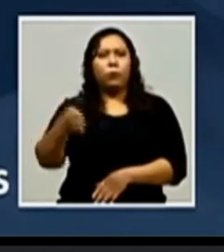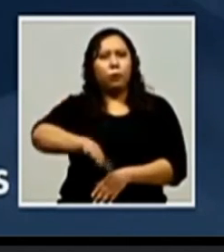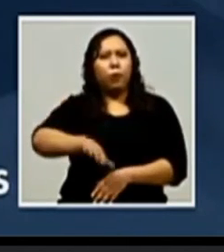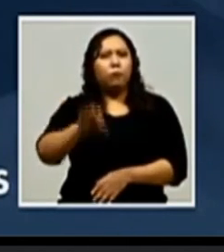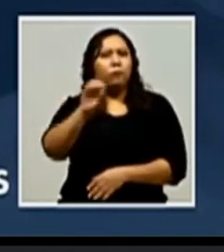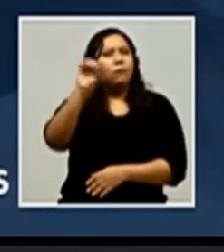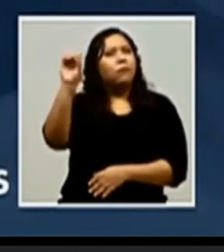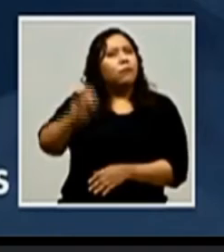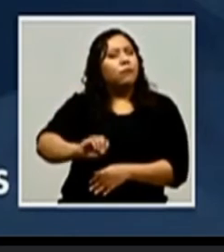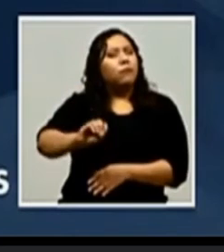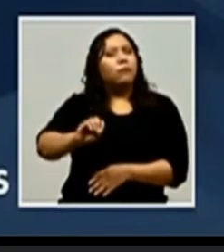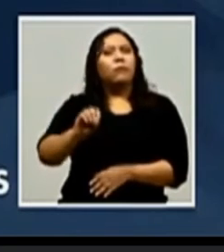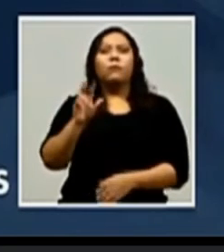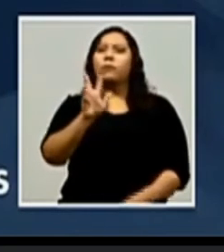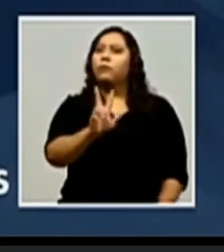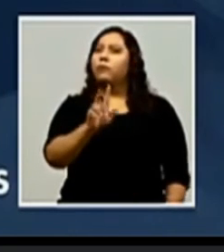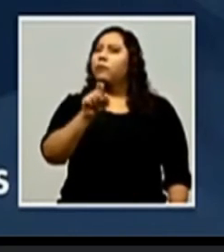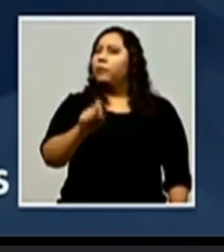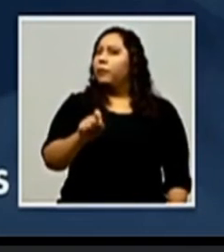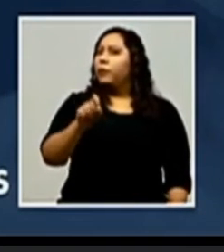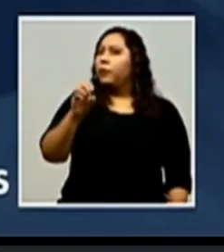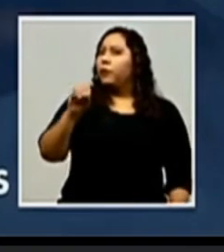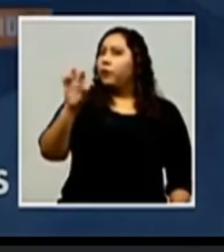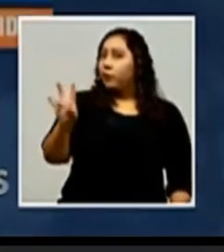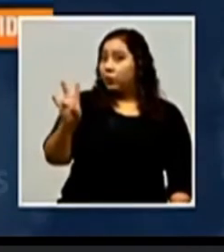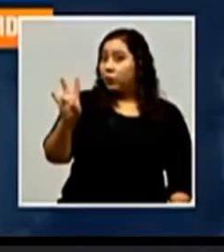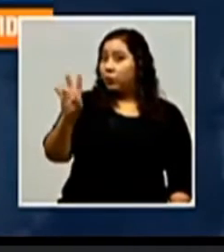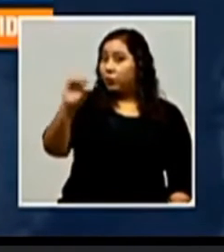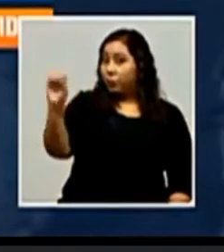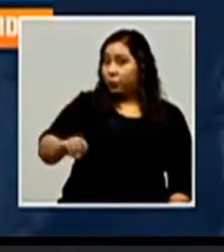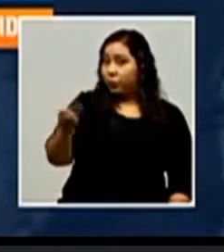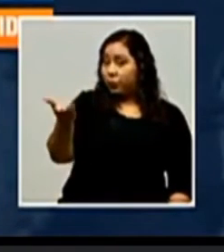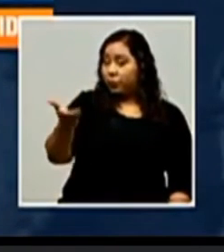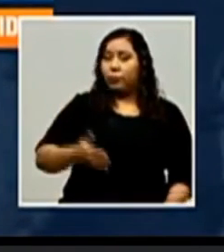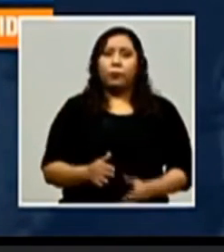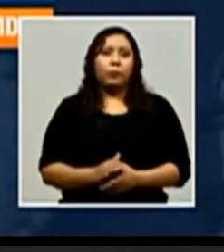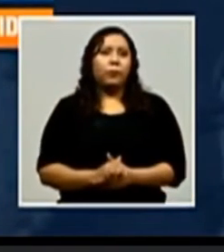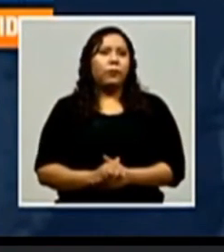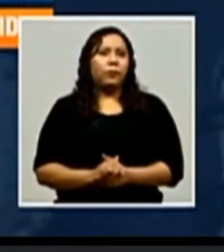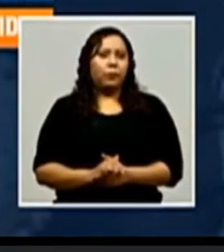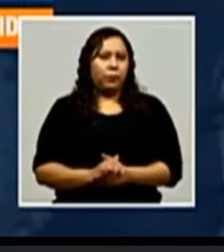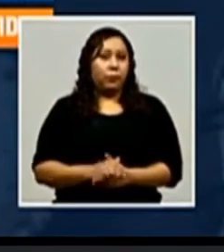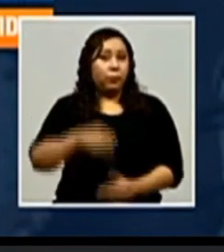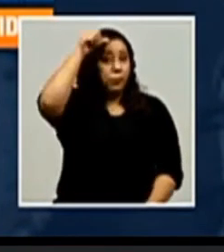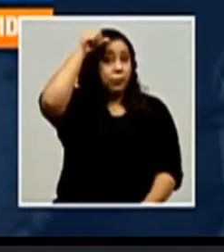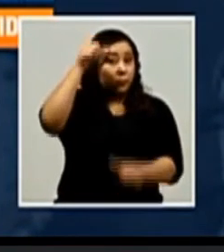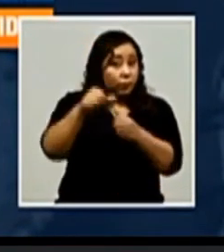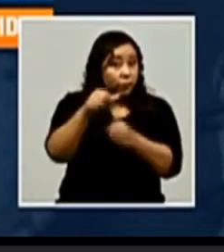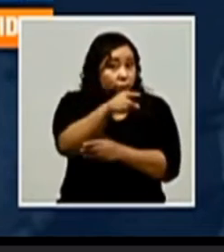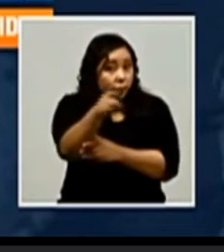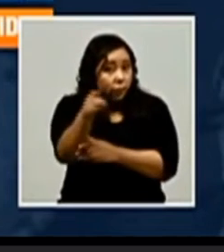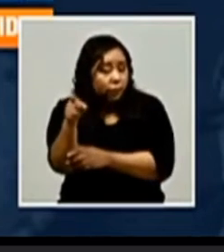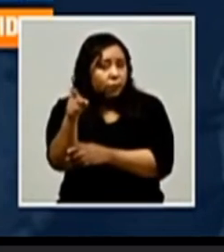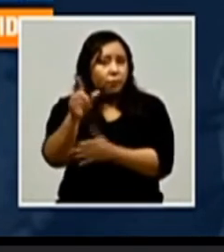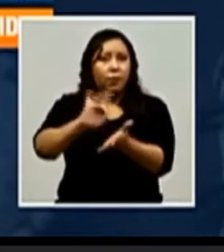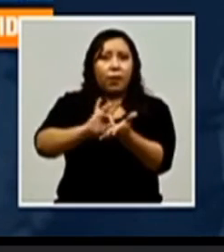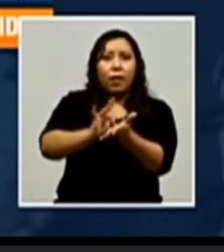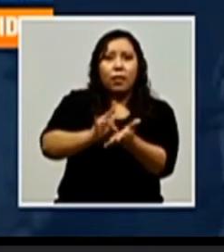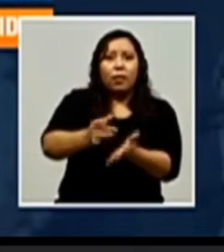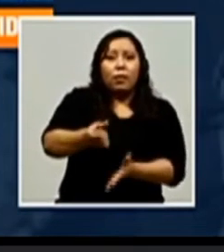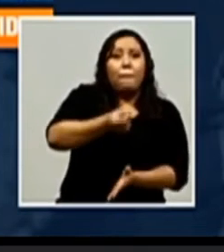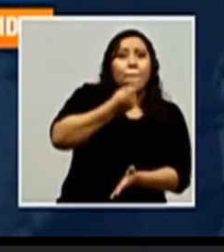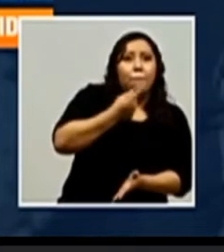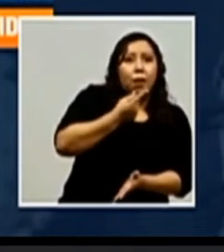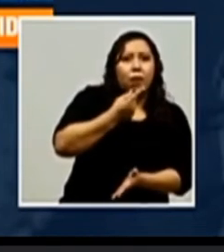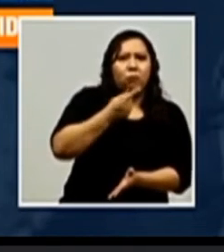tasa de letalidad de 3.07%. Siempre recordamos, no se automedique. Si